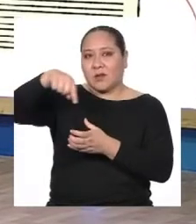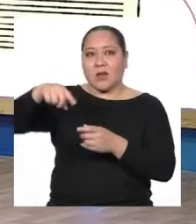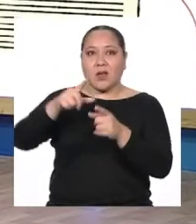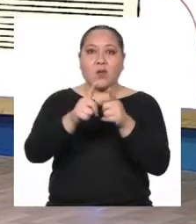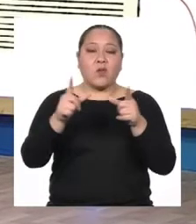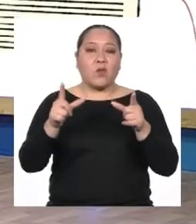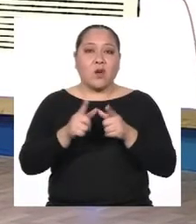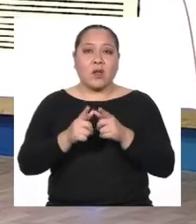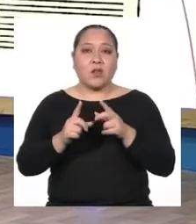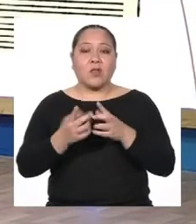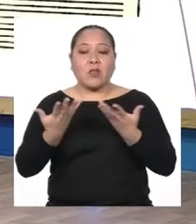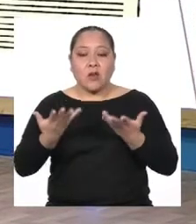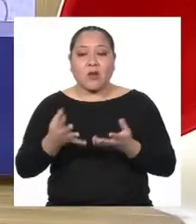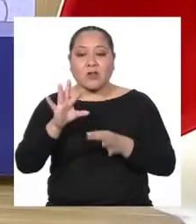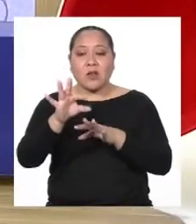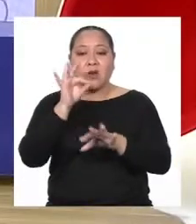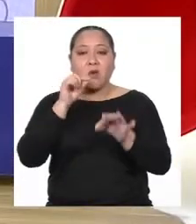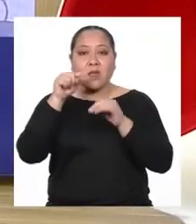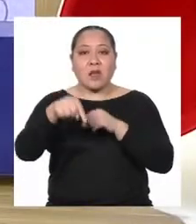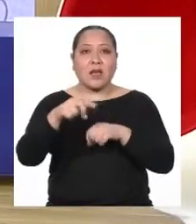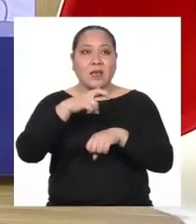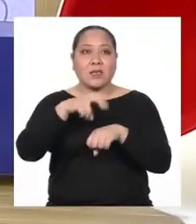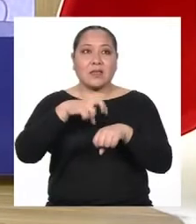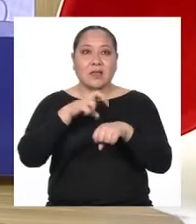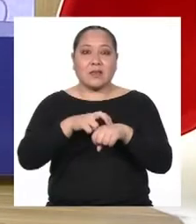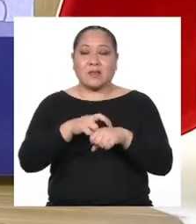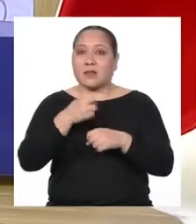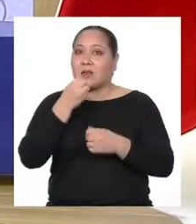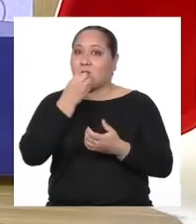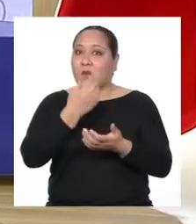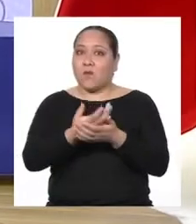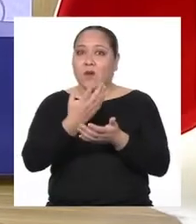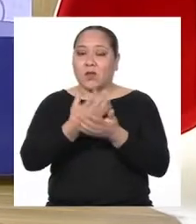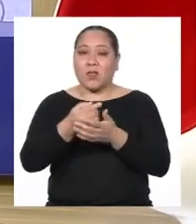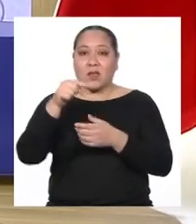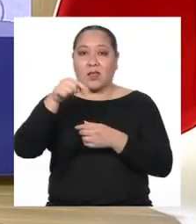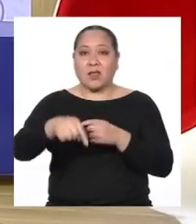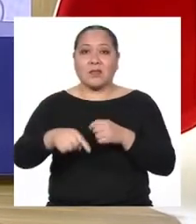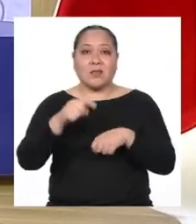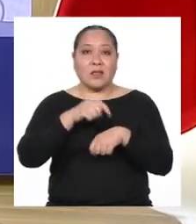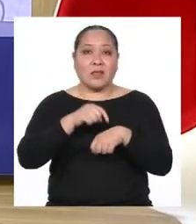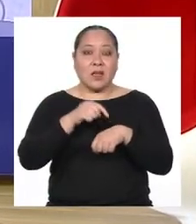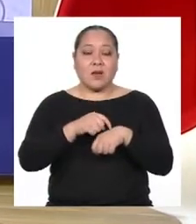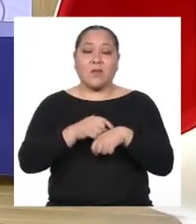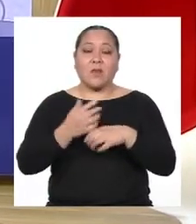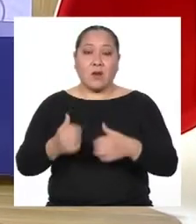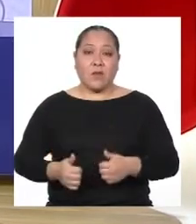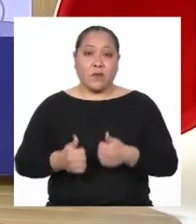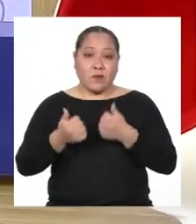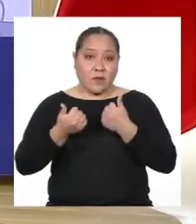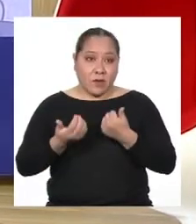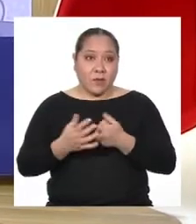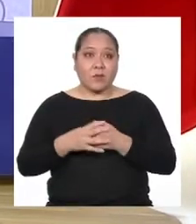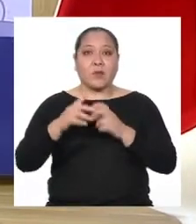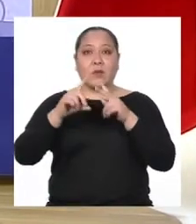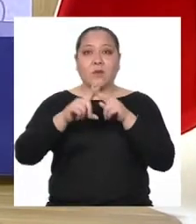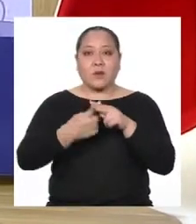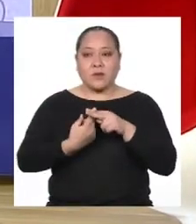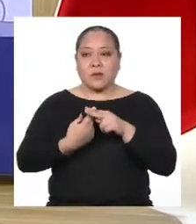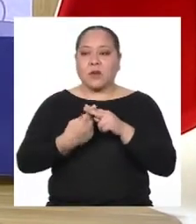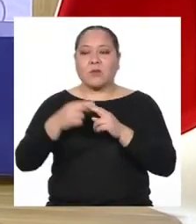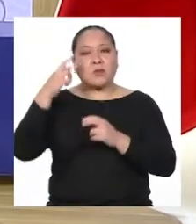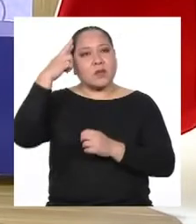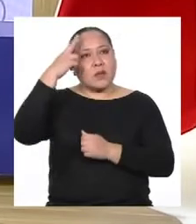de origen de este tubérculo Sería estupendo que a partir del momento que vivimos actualmente Empecemos a